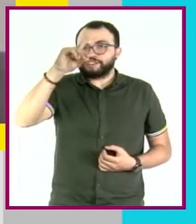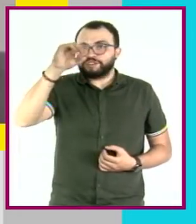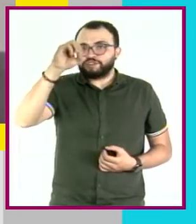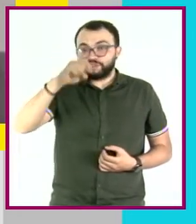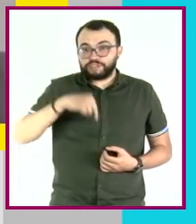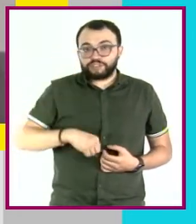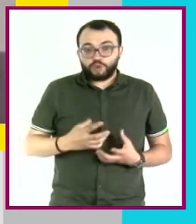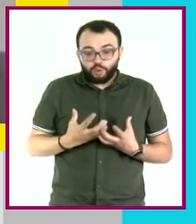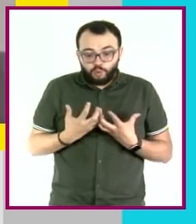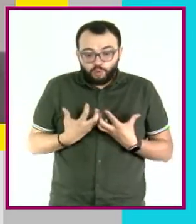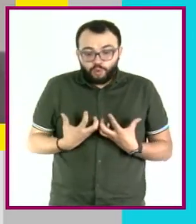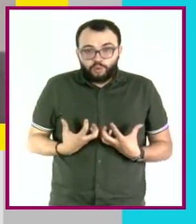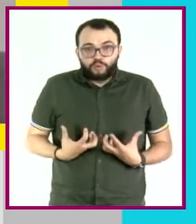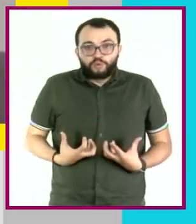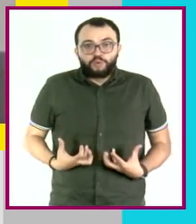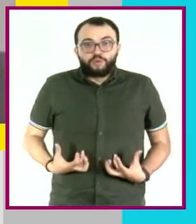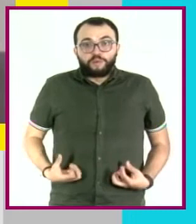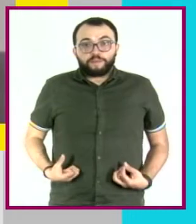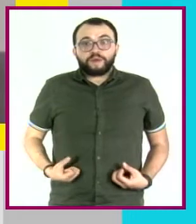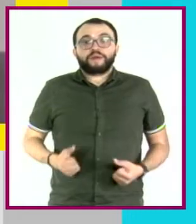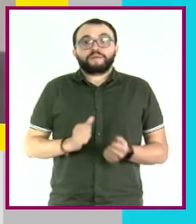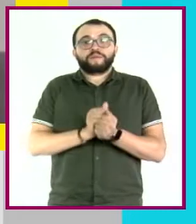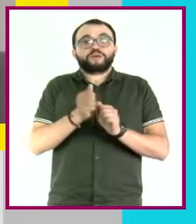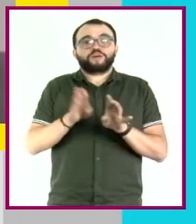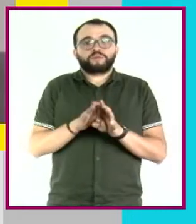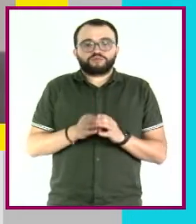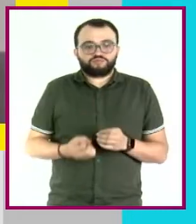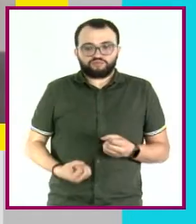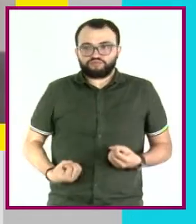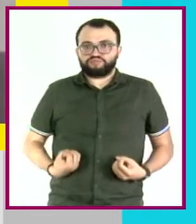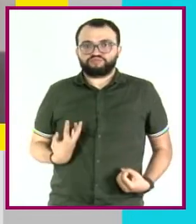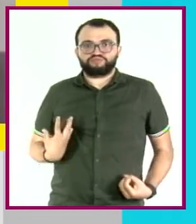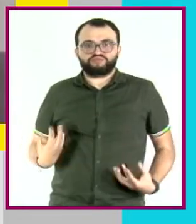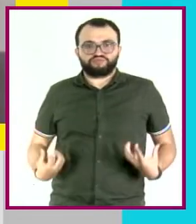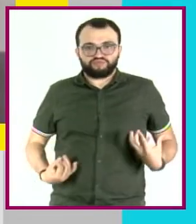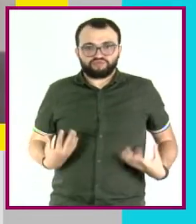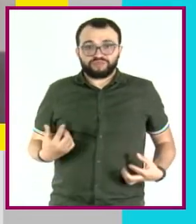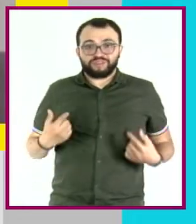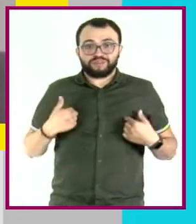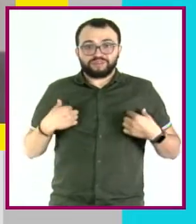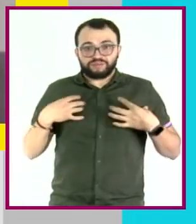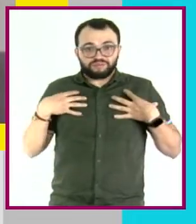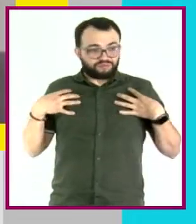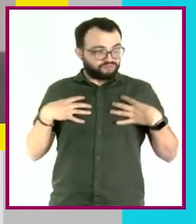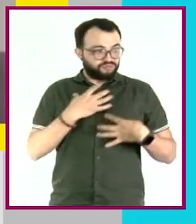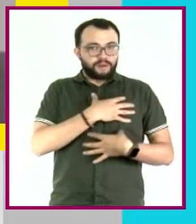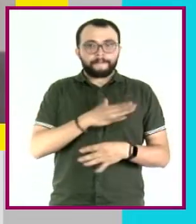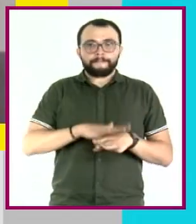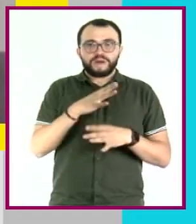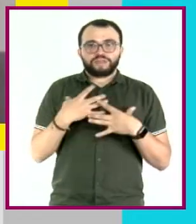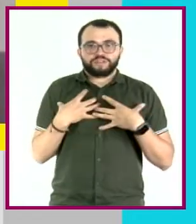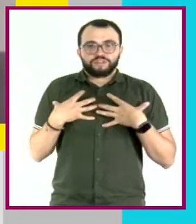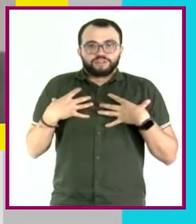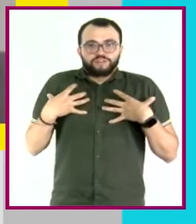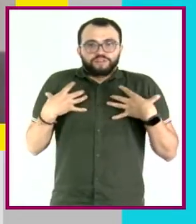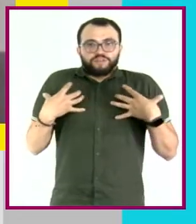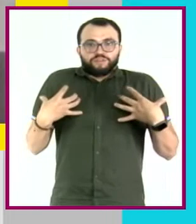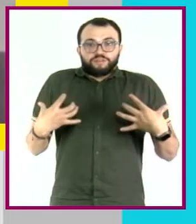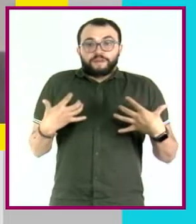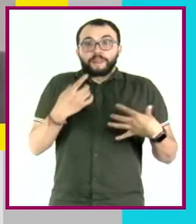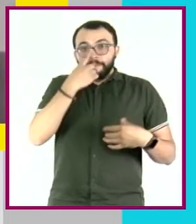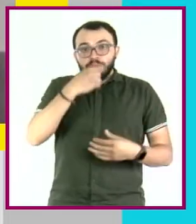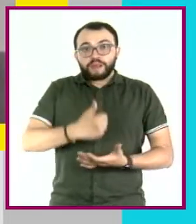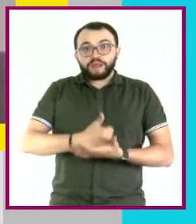en nuestro intestino y viajan hacia las fibras que hay en nuestros músculos para aumentar su volumen y ayudar en las tareas de